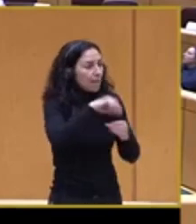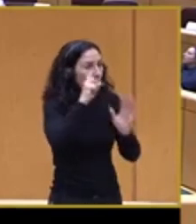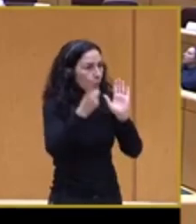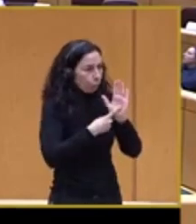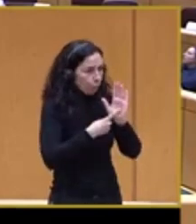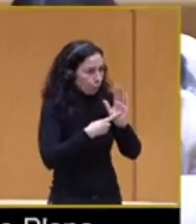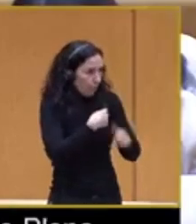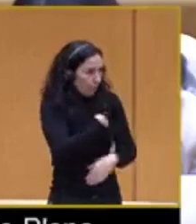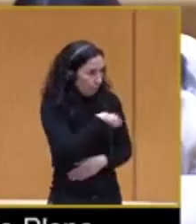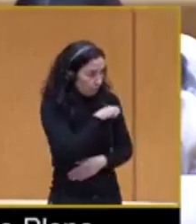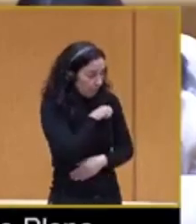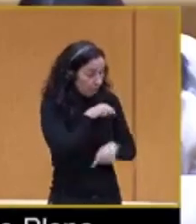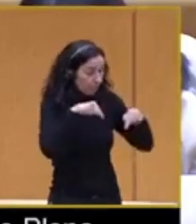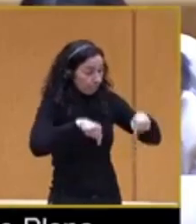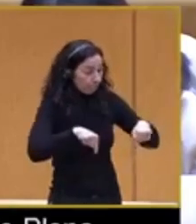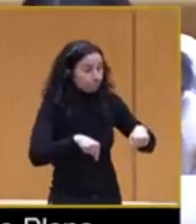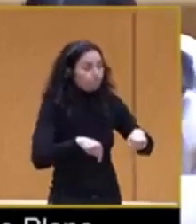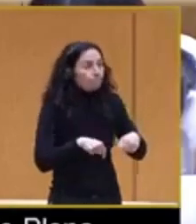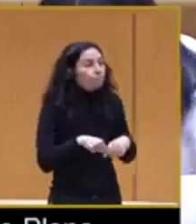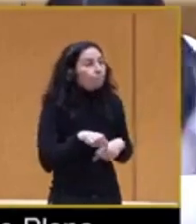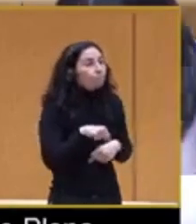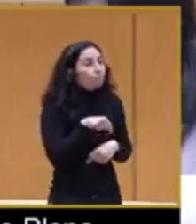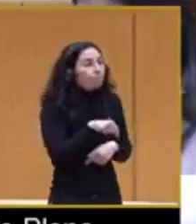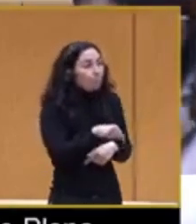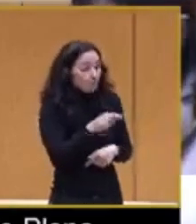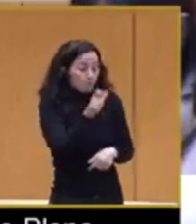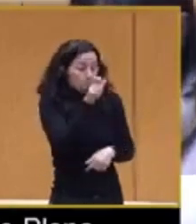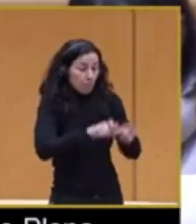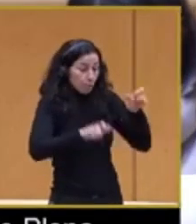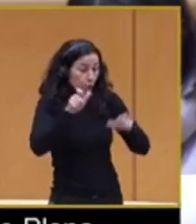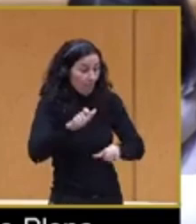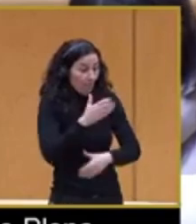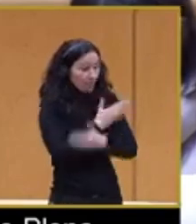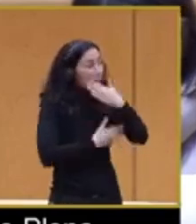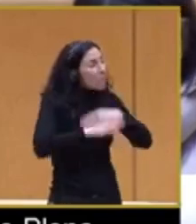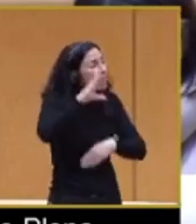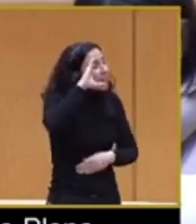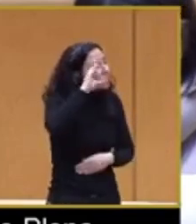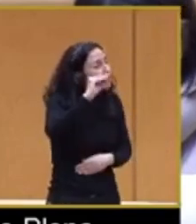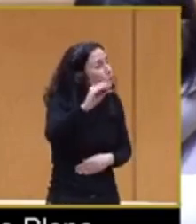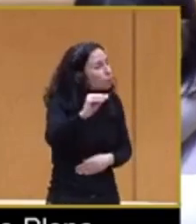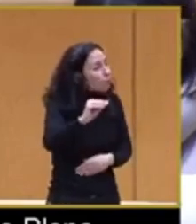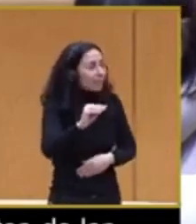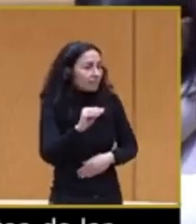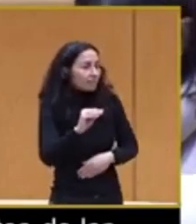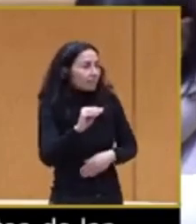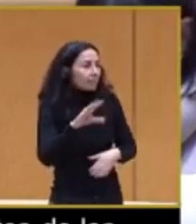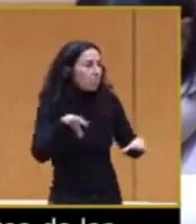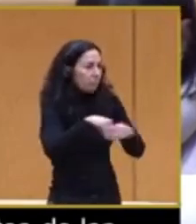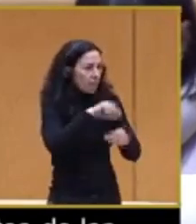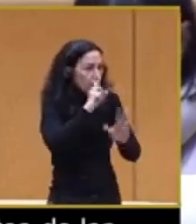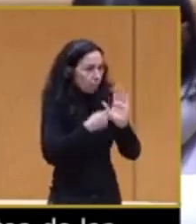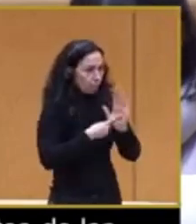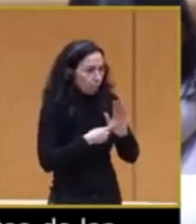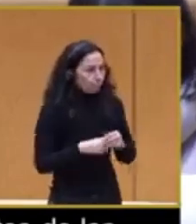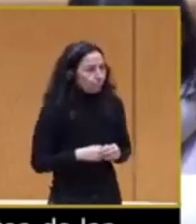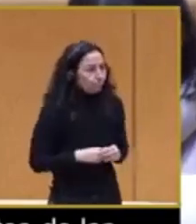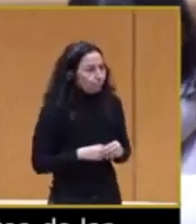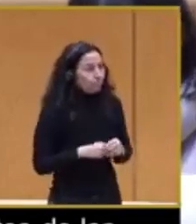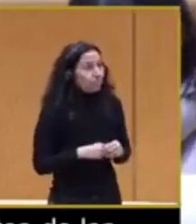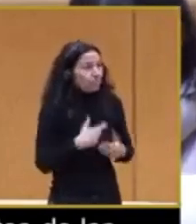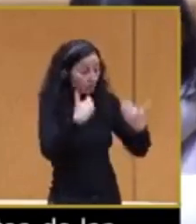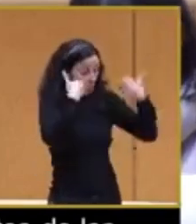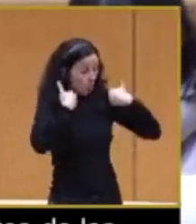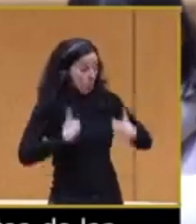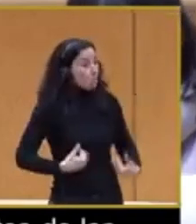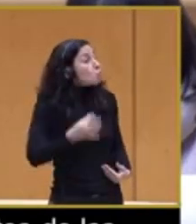Plataforma Estatal de Representantes de las Personas con Discapacidad Intelectual y del Desarrollo de Plena Inclusión. Soy una